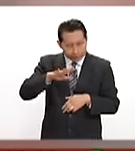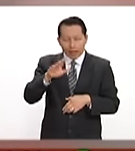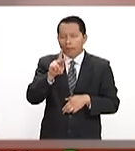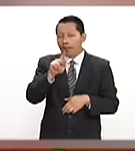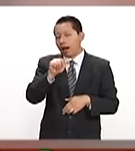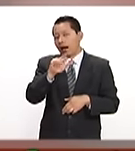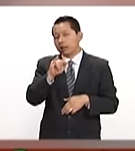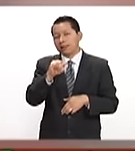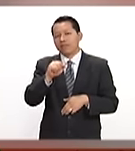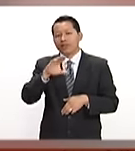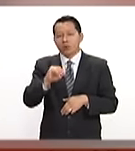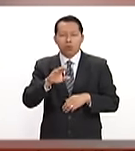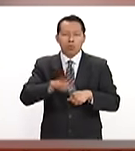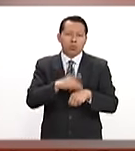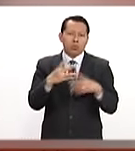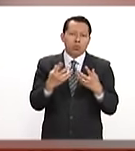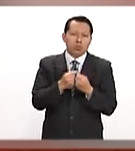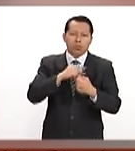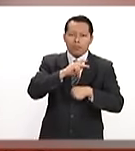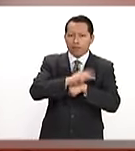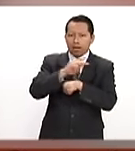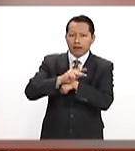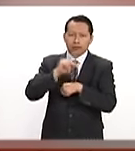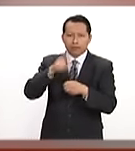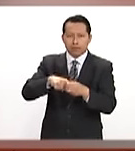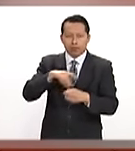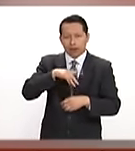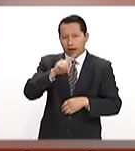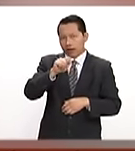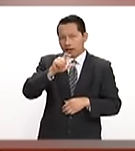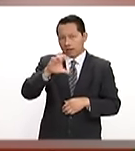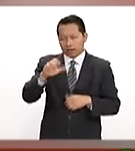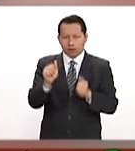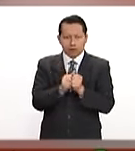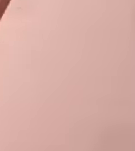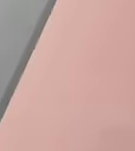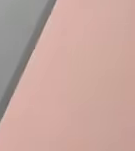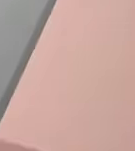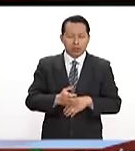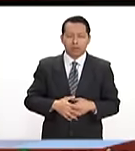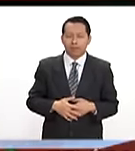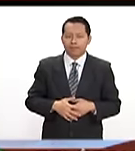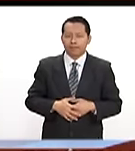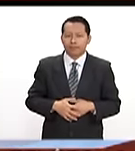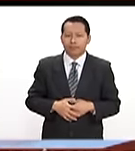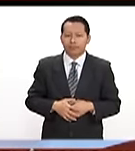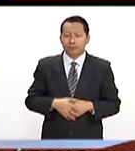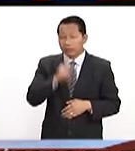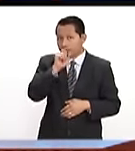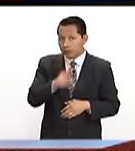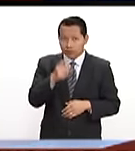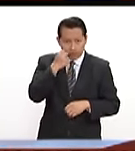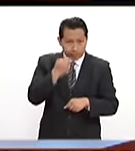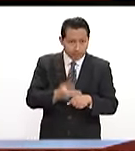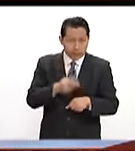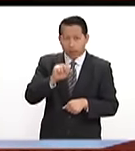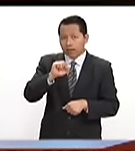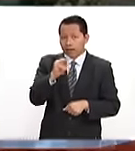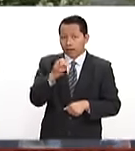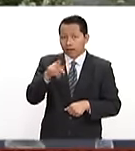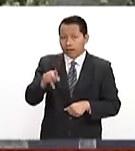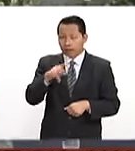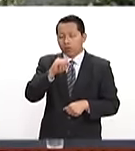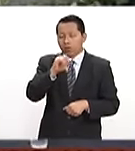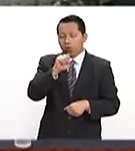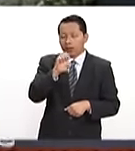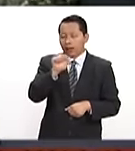conjuntamente con muchos jugadores que estamos en tratados de libre comercio con Estados Unidos. También el secretario de Hacienda, José Antonio Mide,